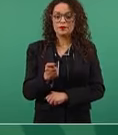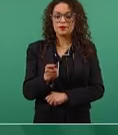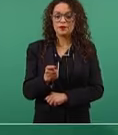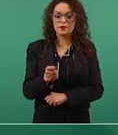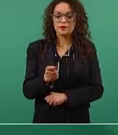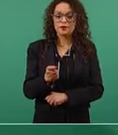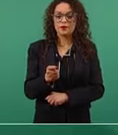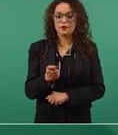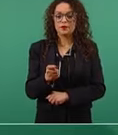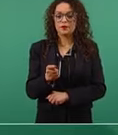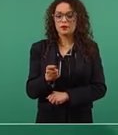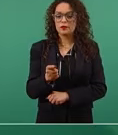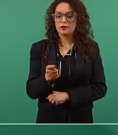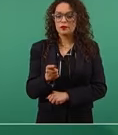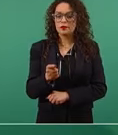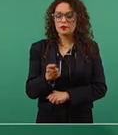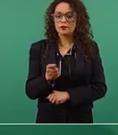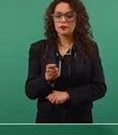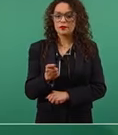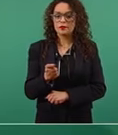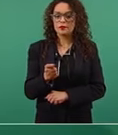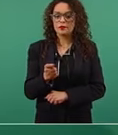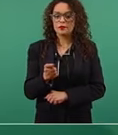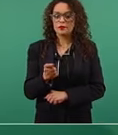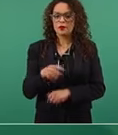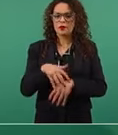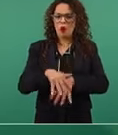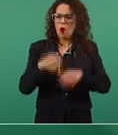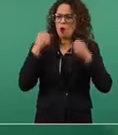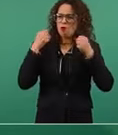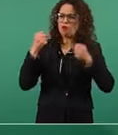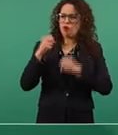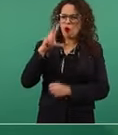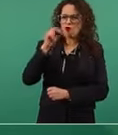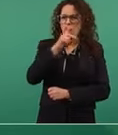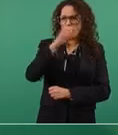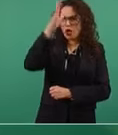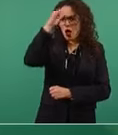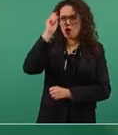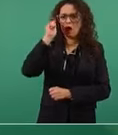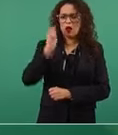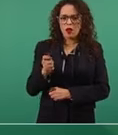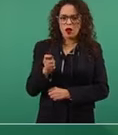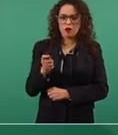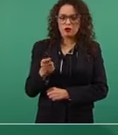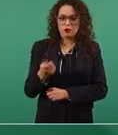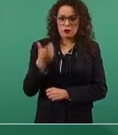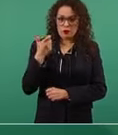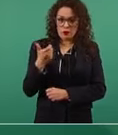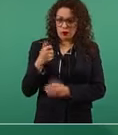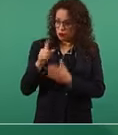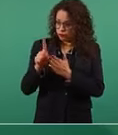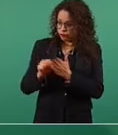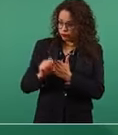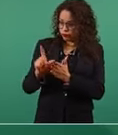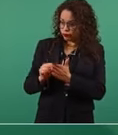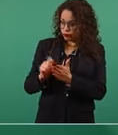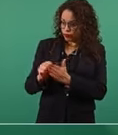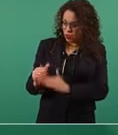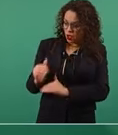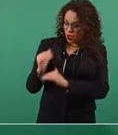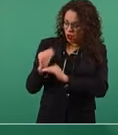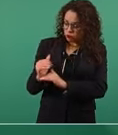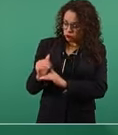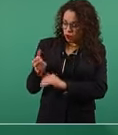por el congelamiento en los salarios, la